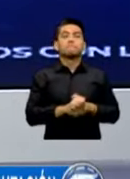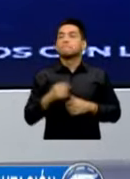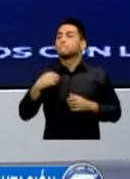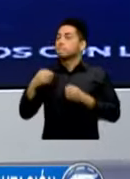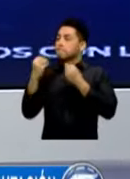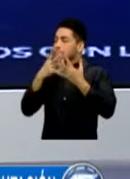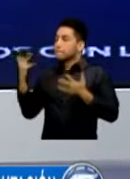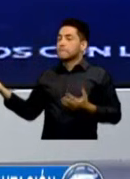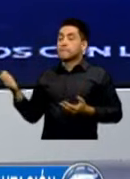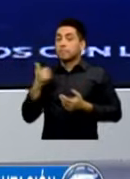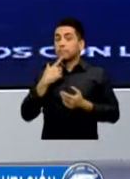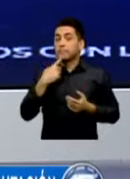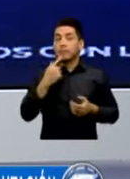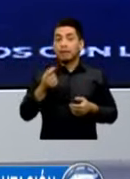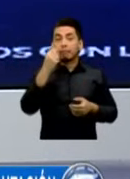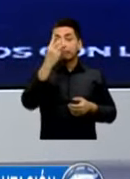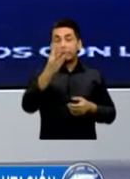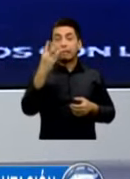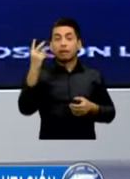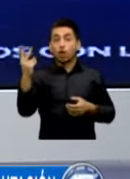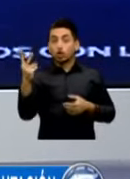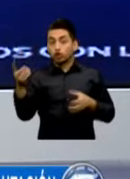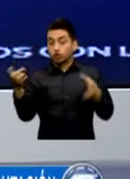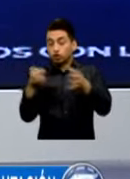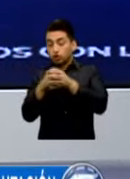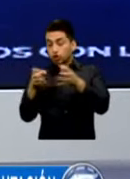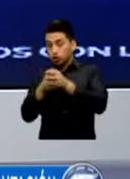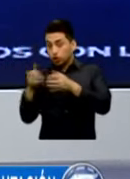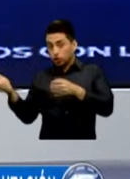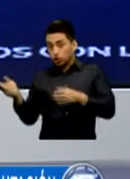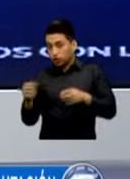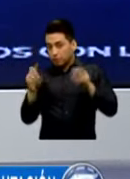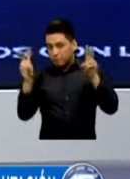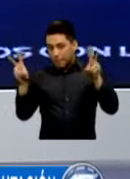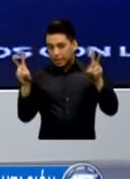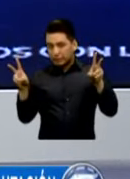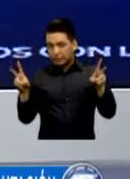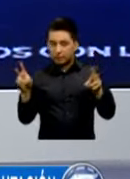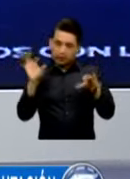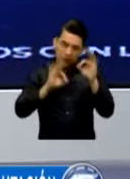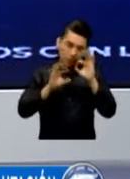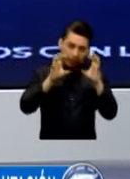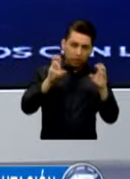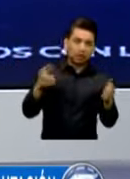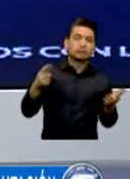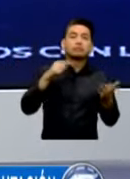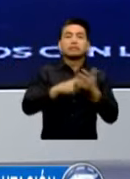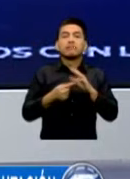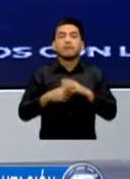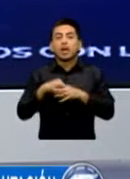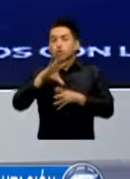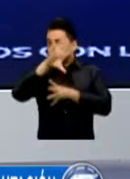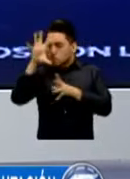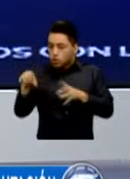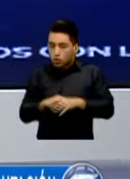32 Estructuras Criminales Que han Sido Articuladas Esto Implica Aproximadamente A 350 Personas Puestas A disposición De